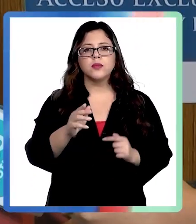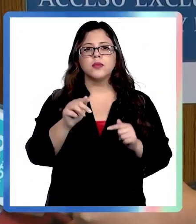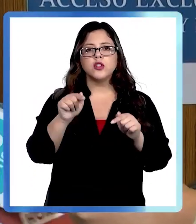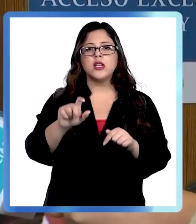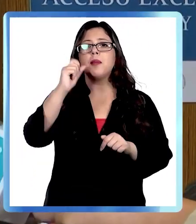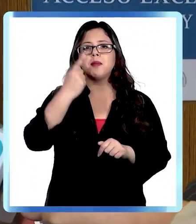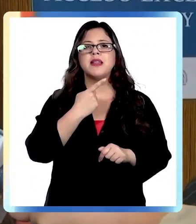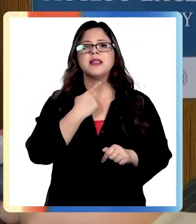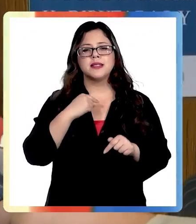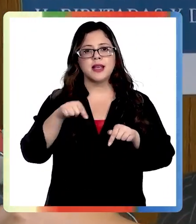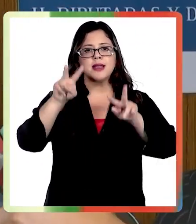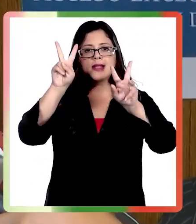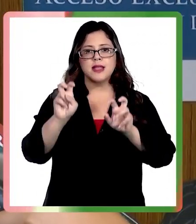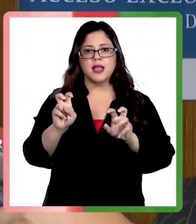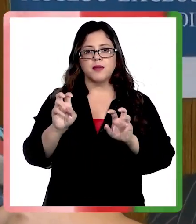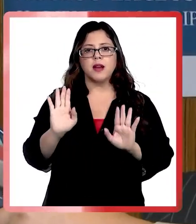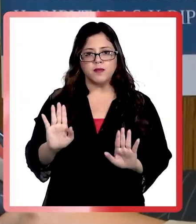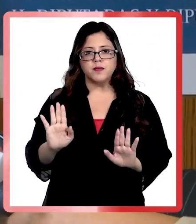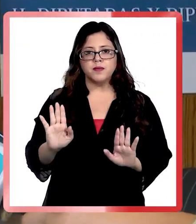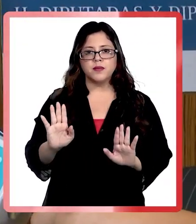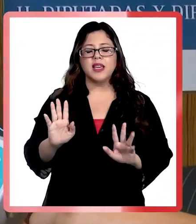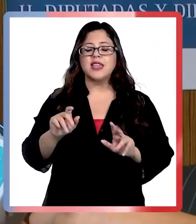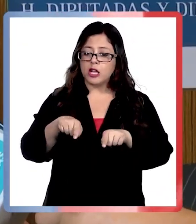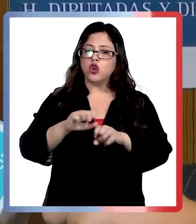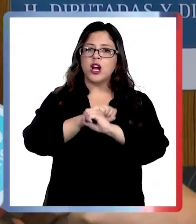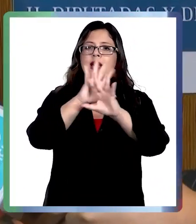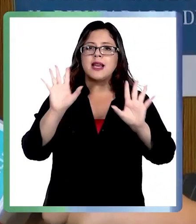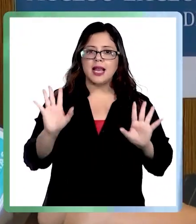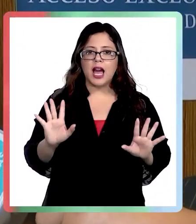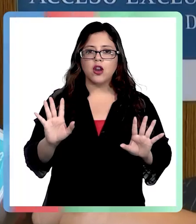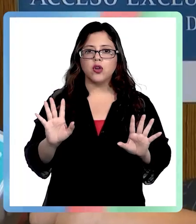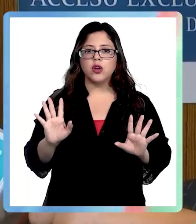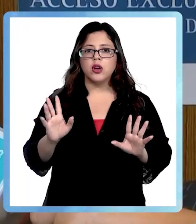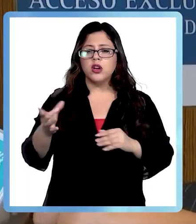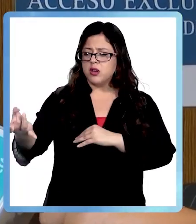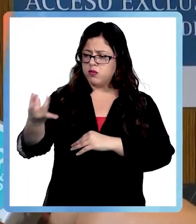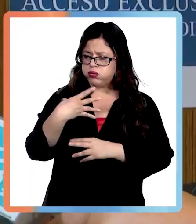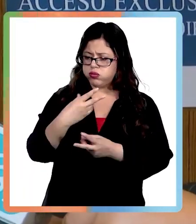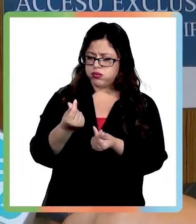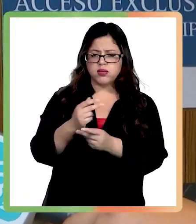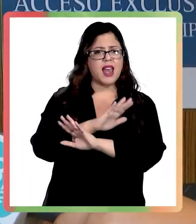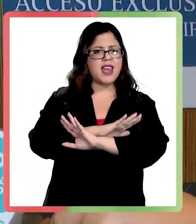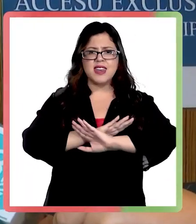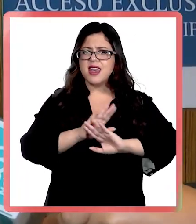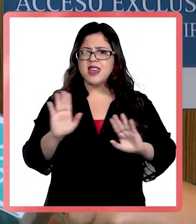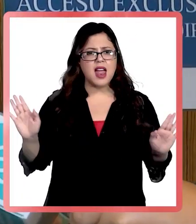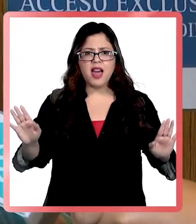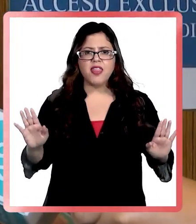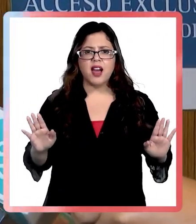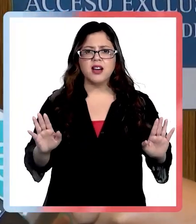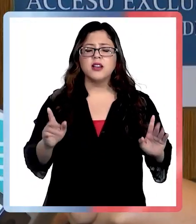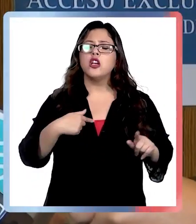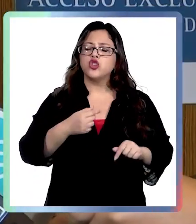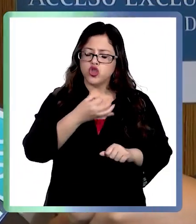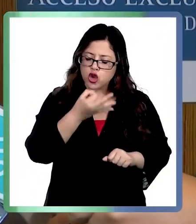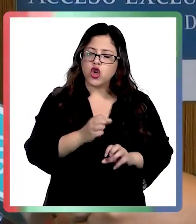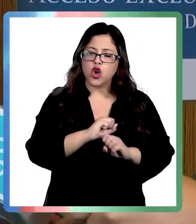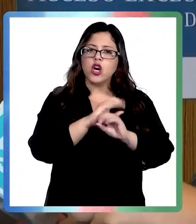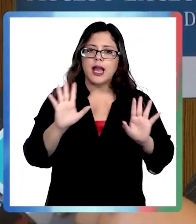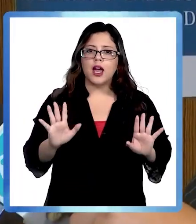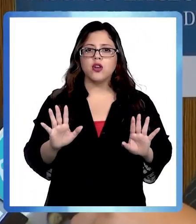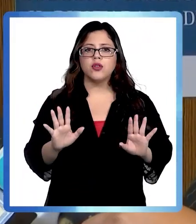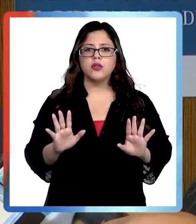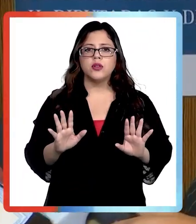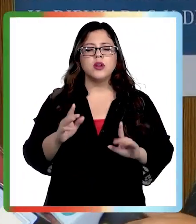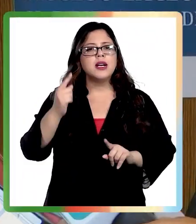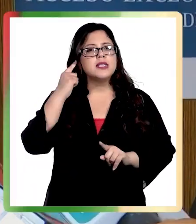soy la primera interesada en que esto se aclare. No he recibido absolutamente ningún traspaso por parte de Democracia Viva, se lo descarto completamente. ¿Y a través